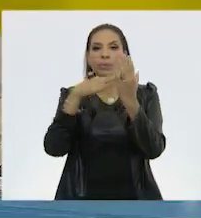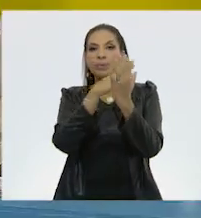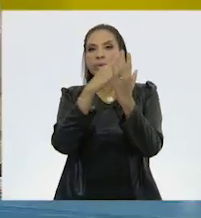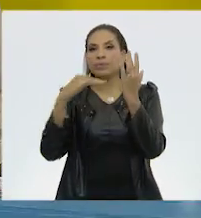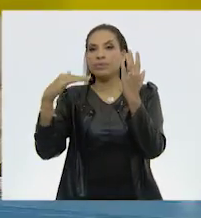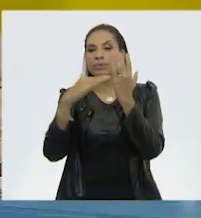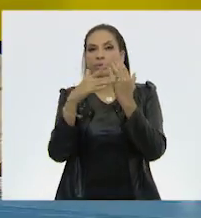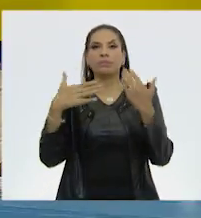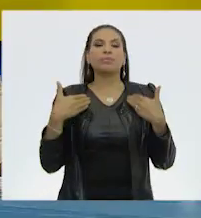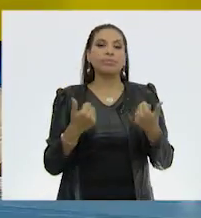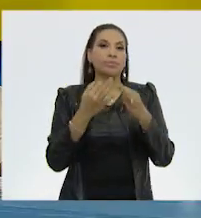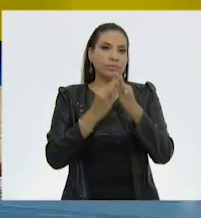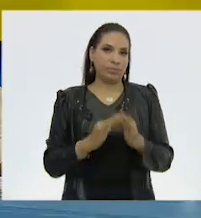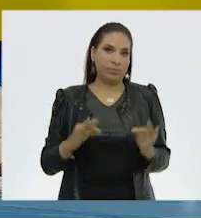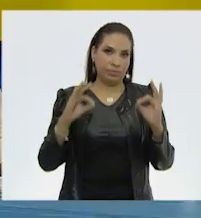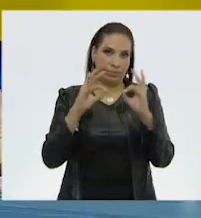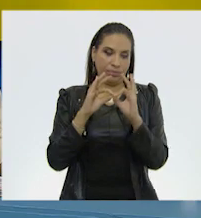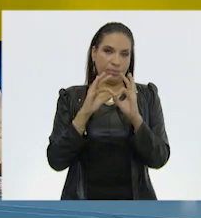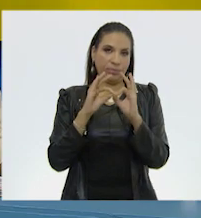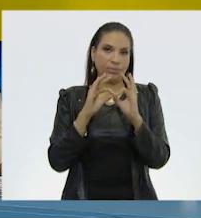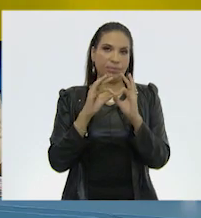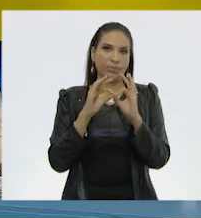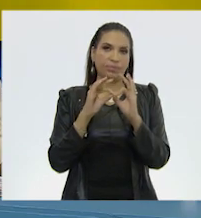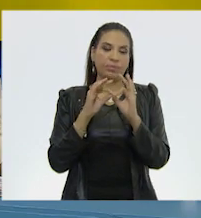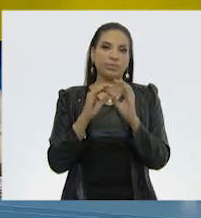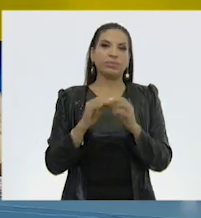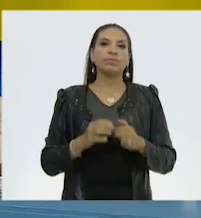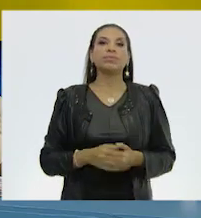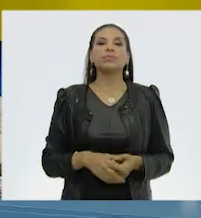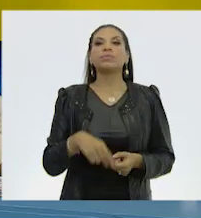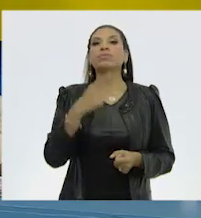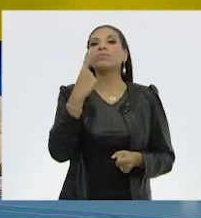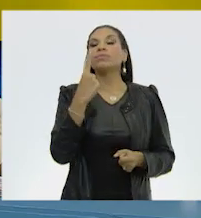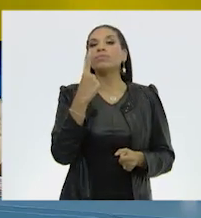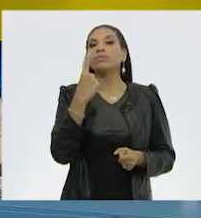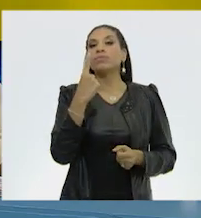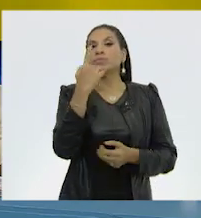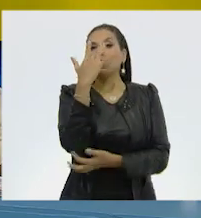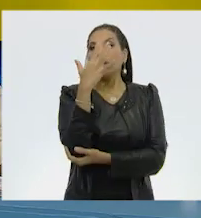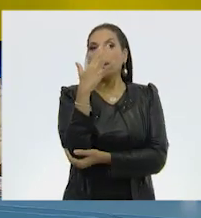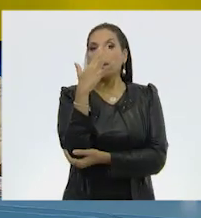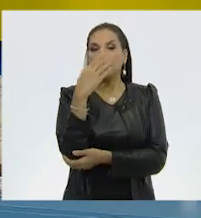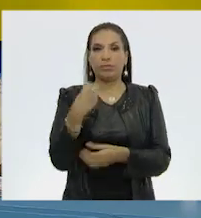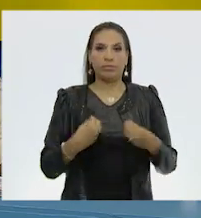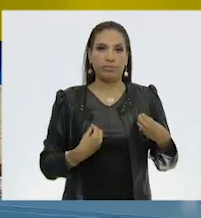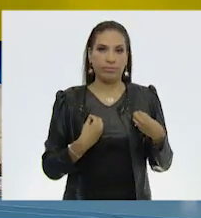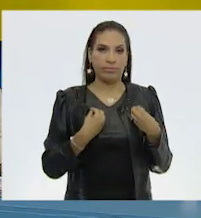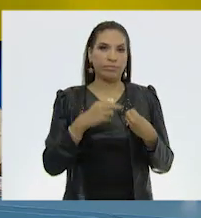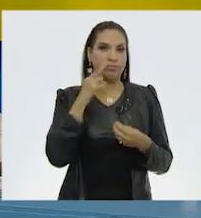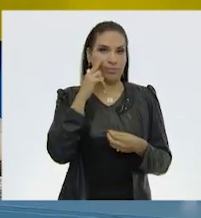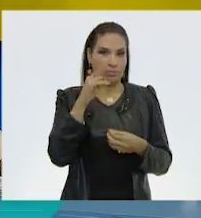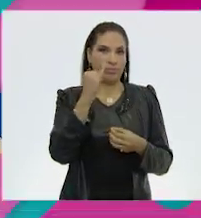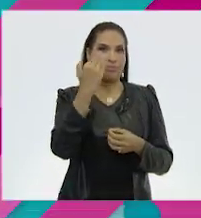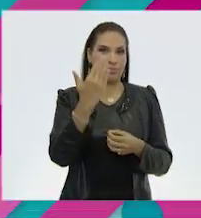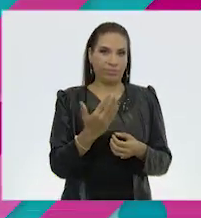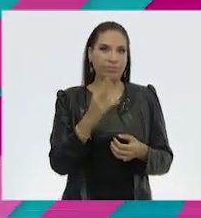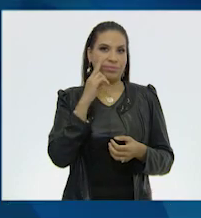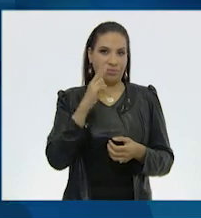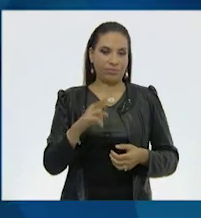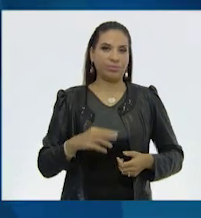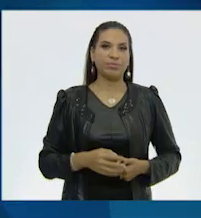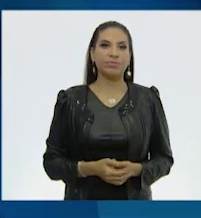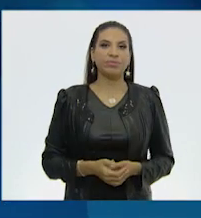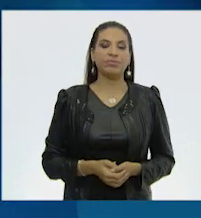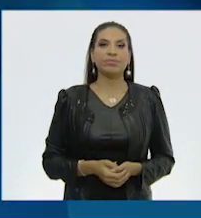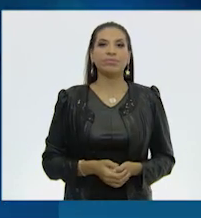Para comprender la importancia de un solo árbol en nuestra vida, vamos a ver esta imagen, vamos a verla.